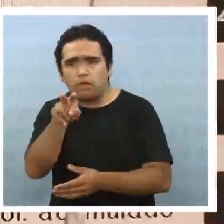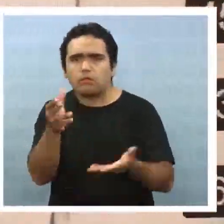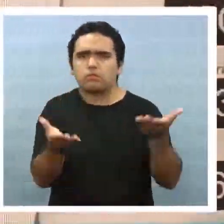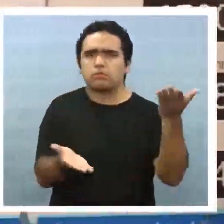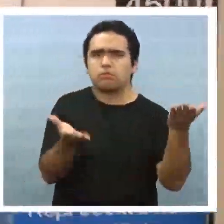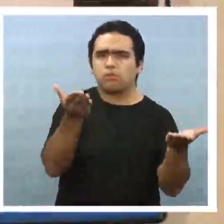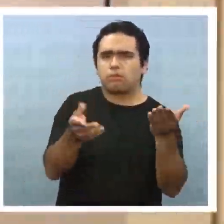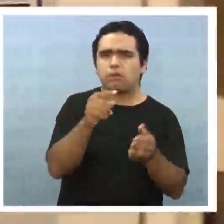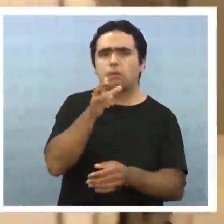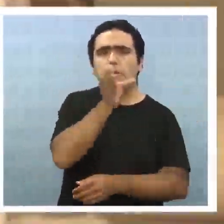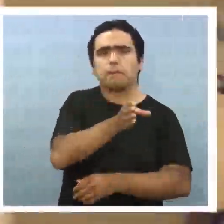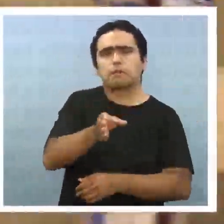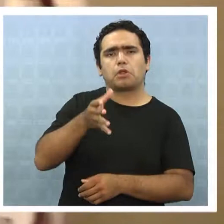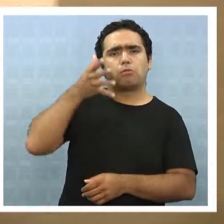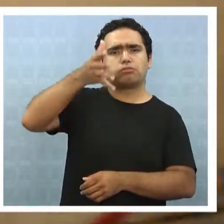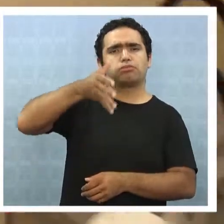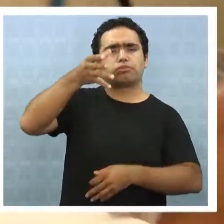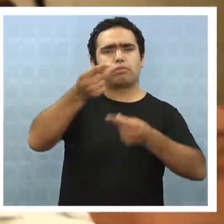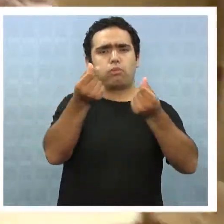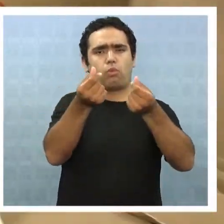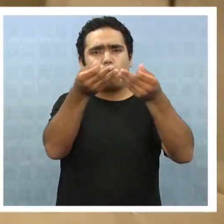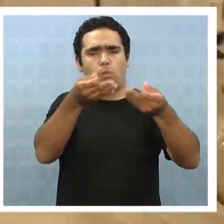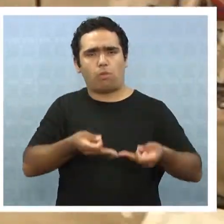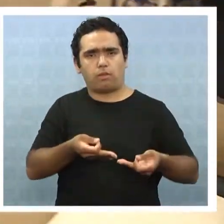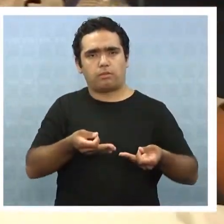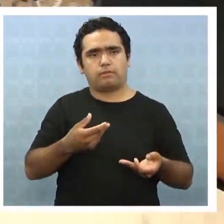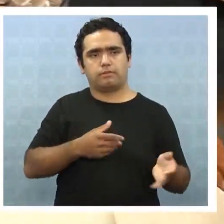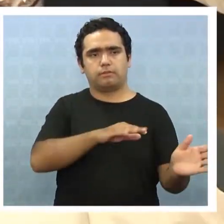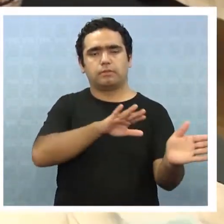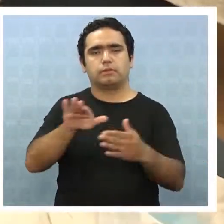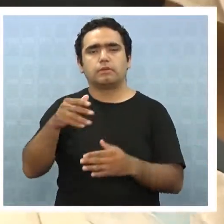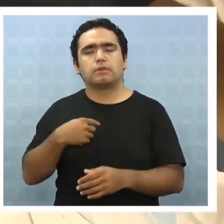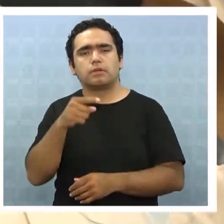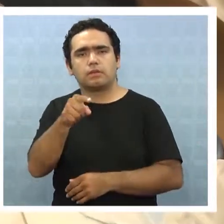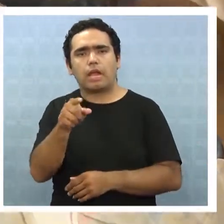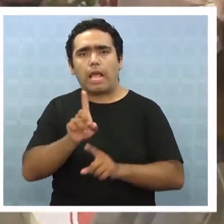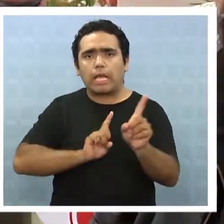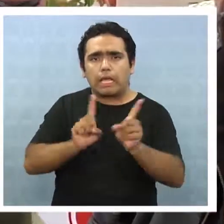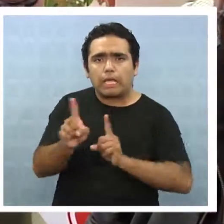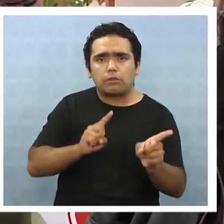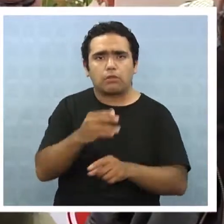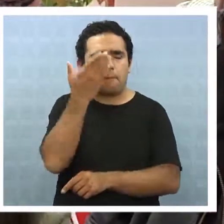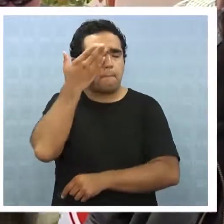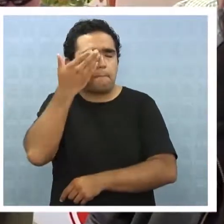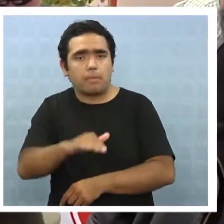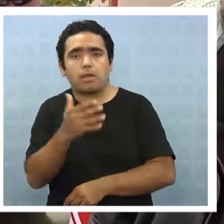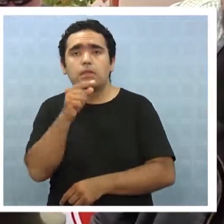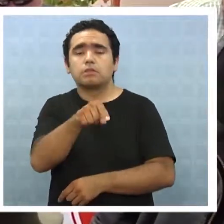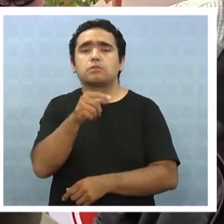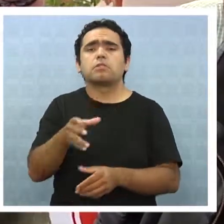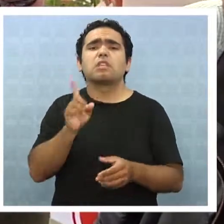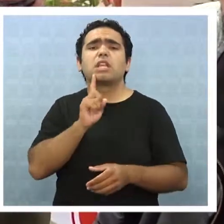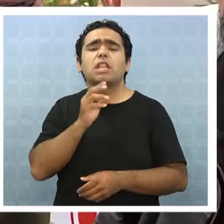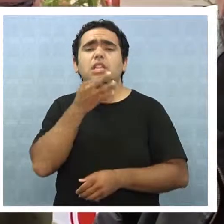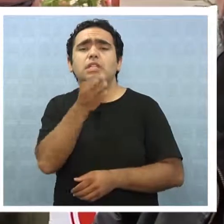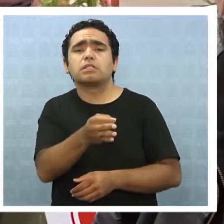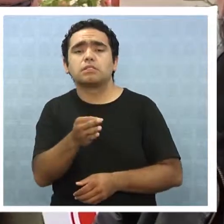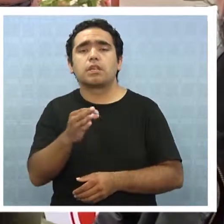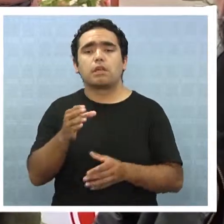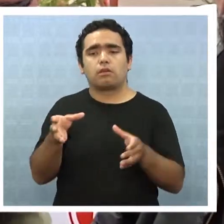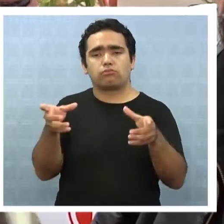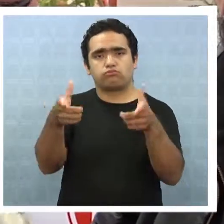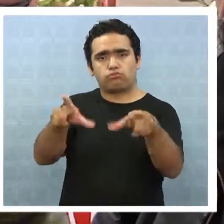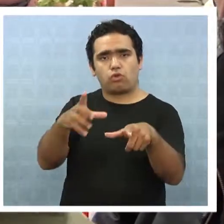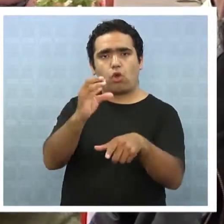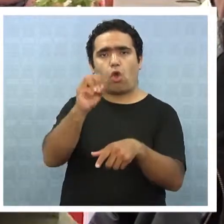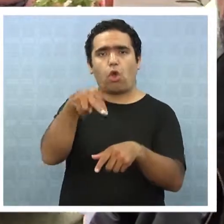entregada en cuentas públicas. La gestión de esa inversión ha sido pésima, y eso no lo digo yo, lo dice Contraloría, porque